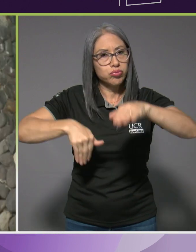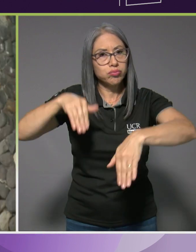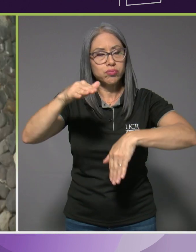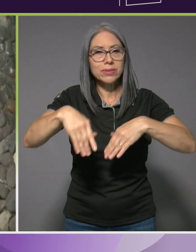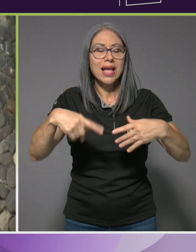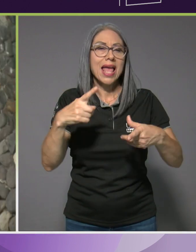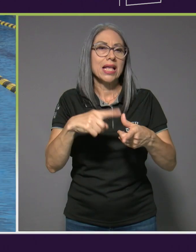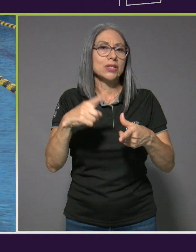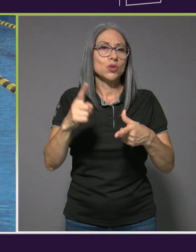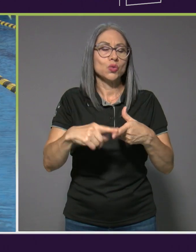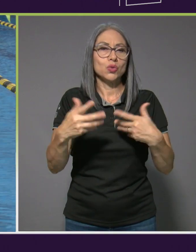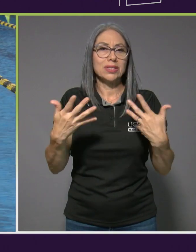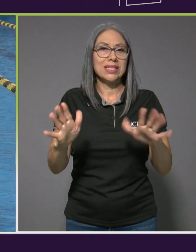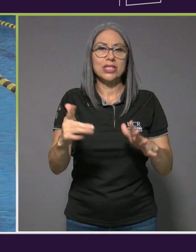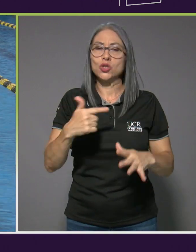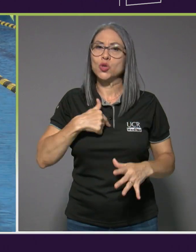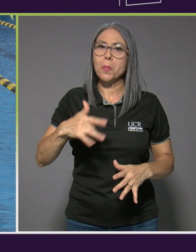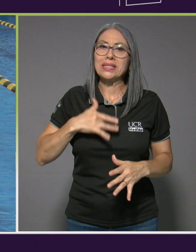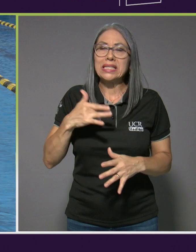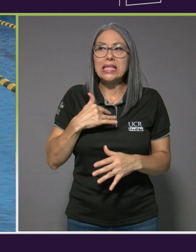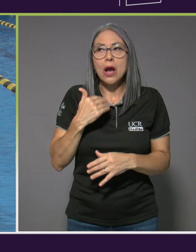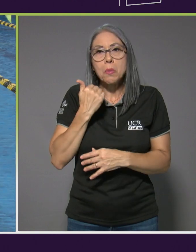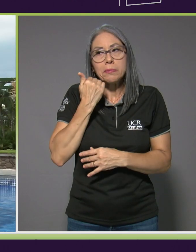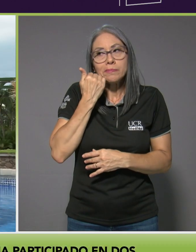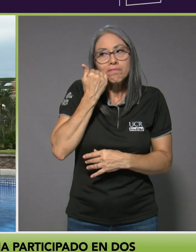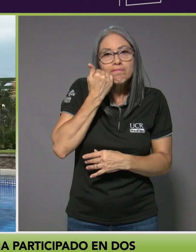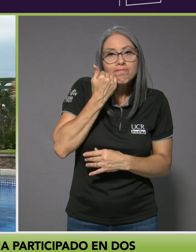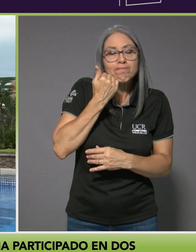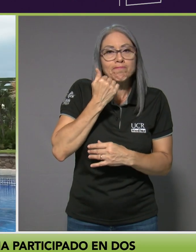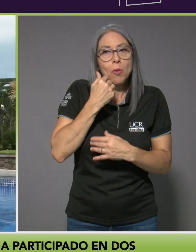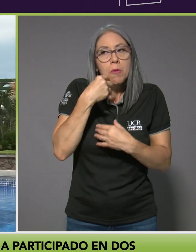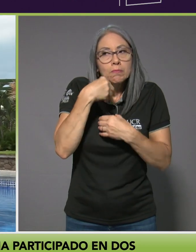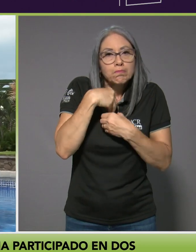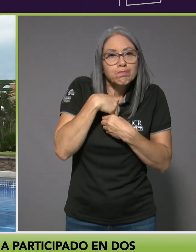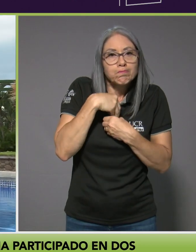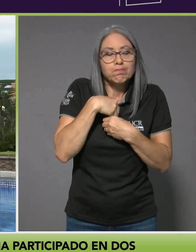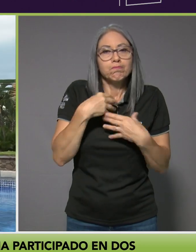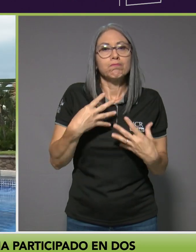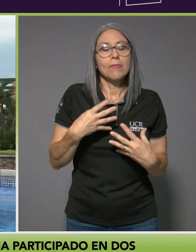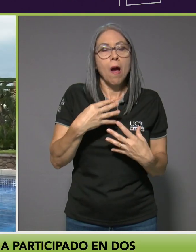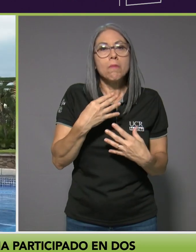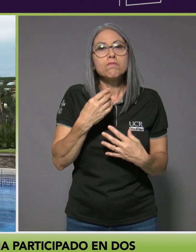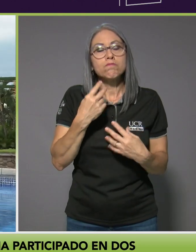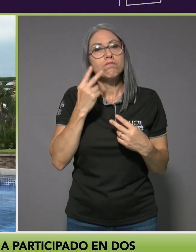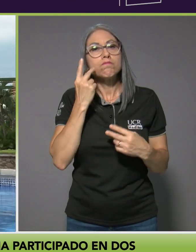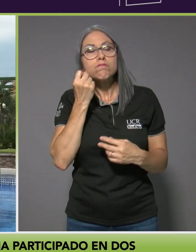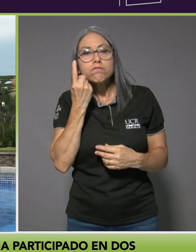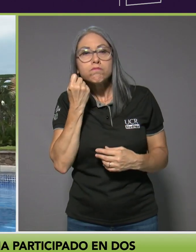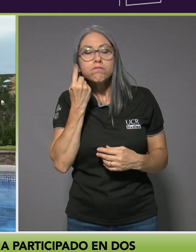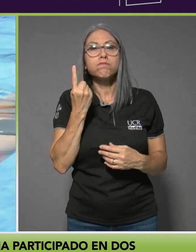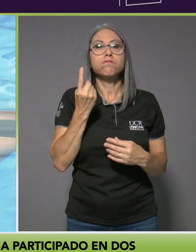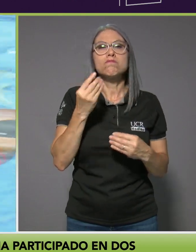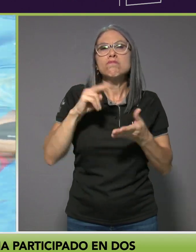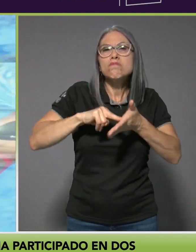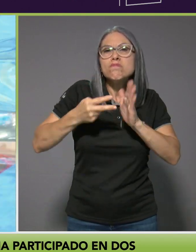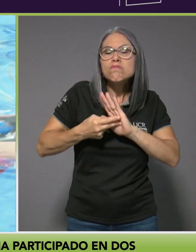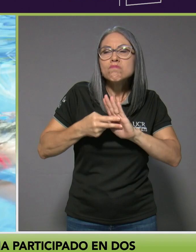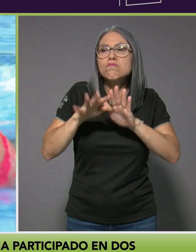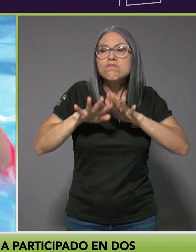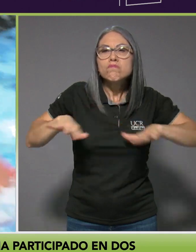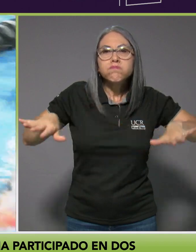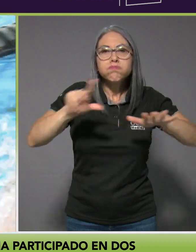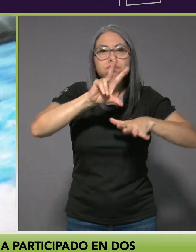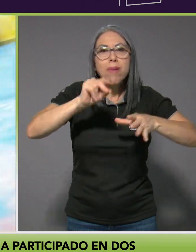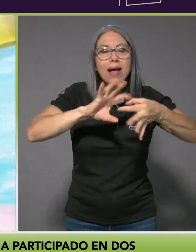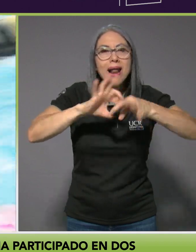estaba como más tímida, más reservada, entendiendo un poco más el movimiento paralímpico, entonces